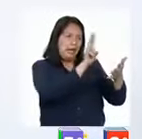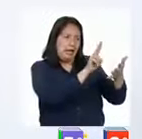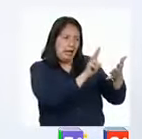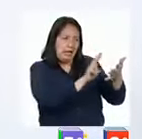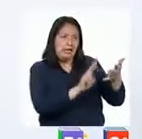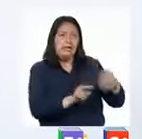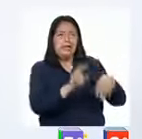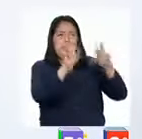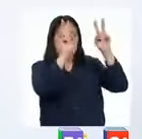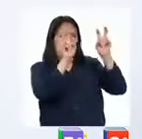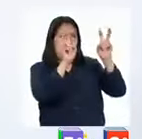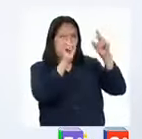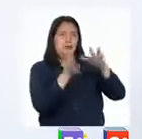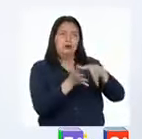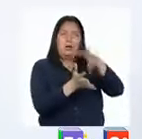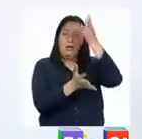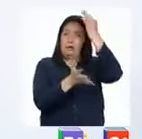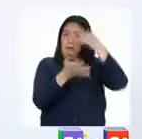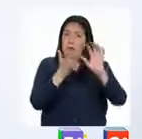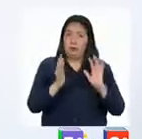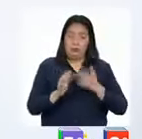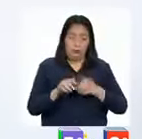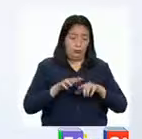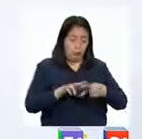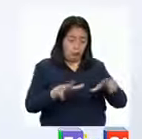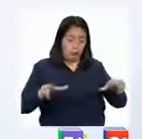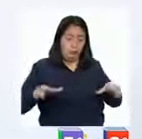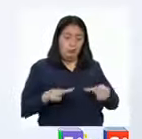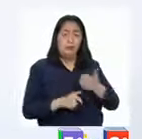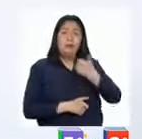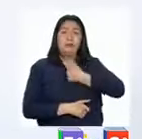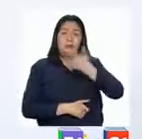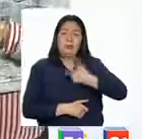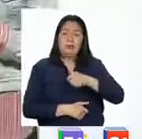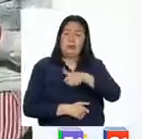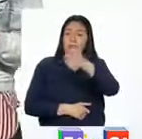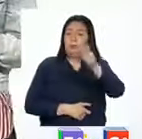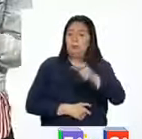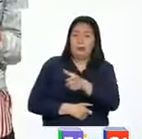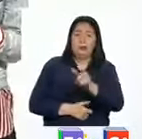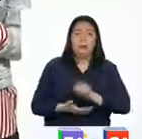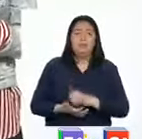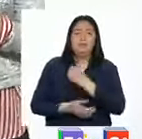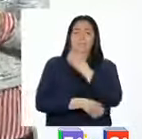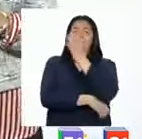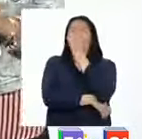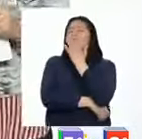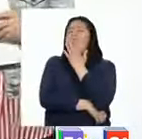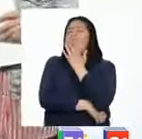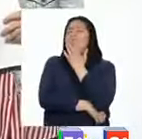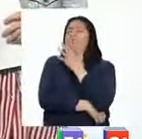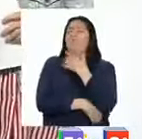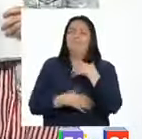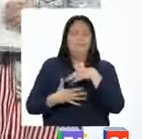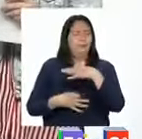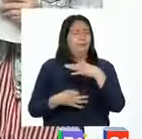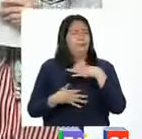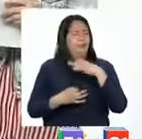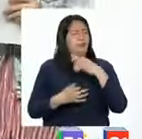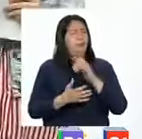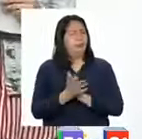texto titulado, Aprendemos sobre nuestro espacio personal y el de los demás. Hmm, interesante.